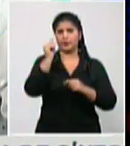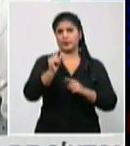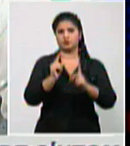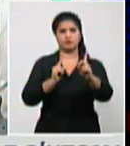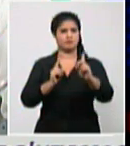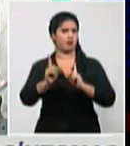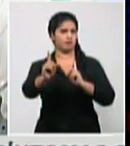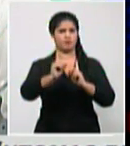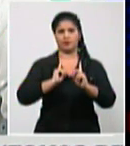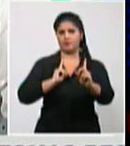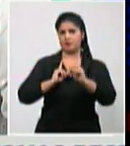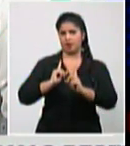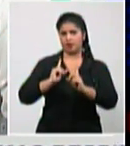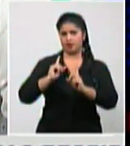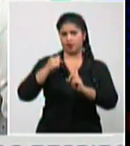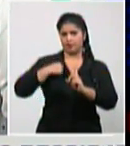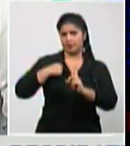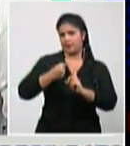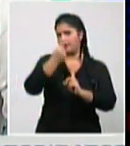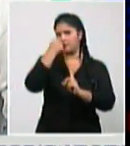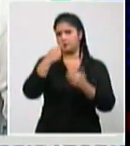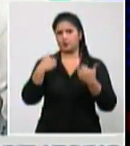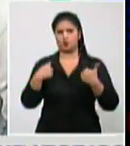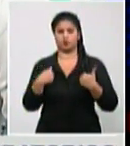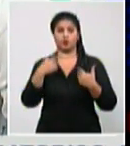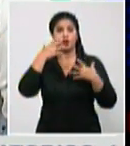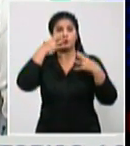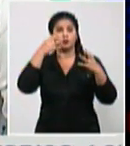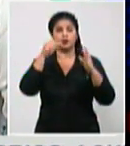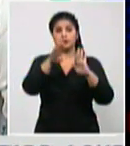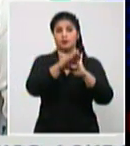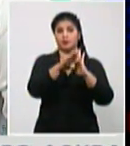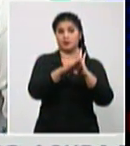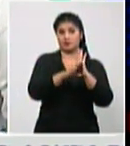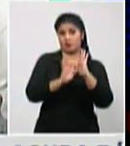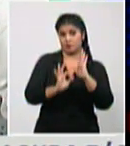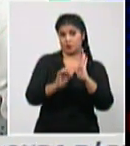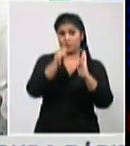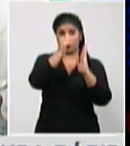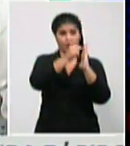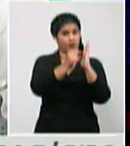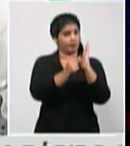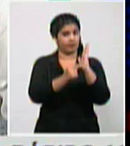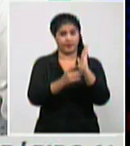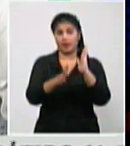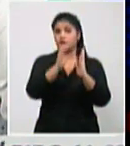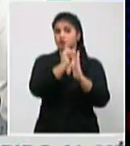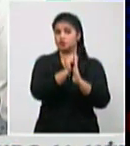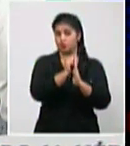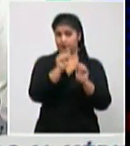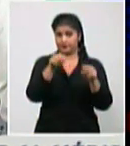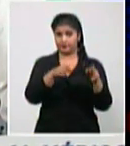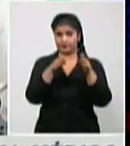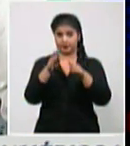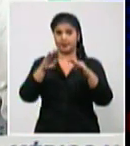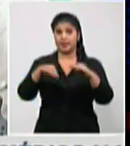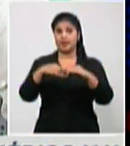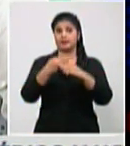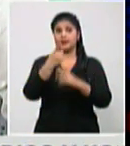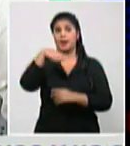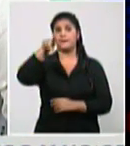que es importante dejarlo claro de las medidas que hablamos a partir del día primero de diciembre